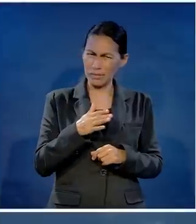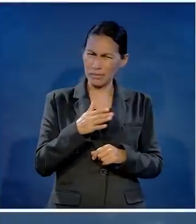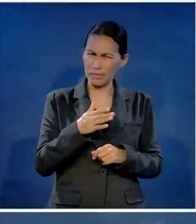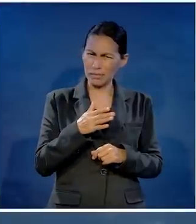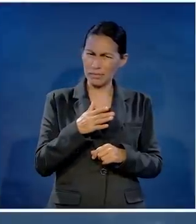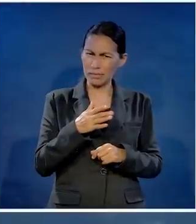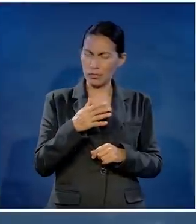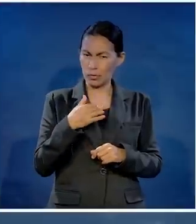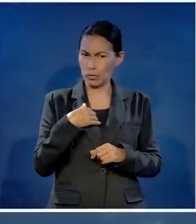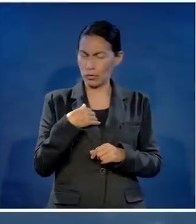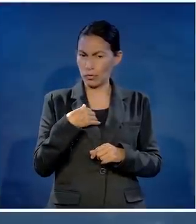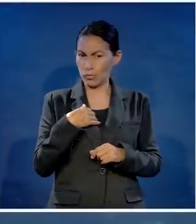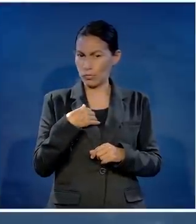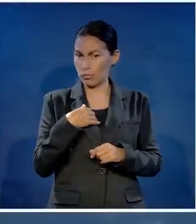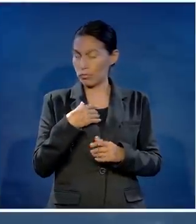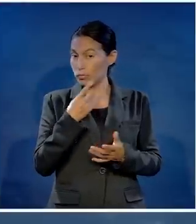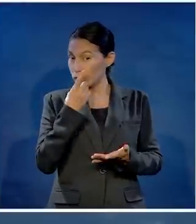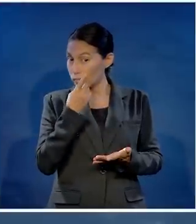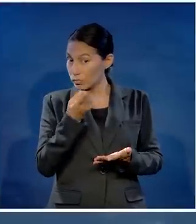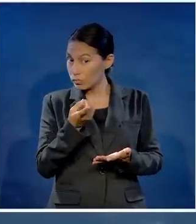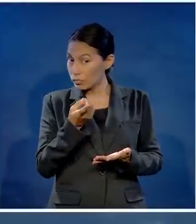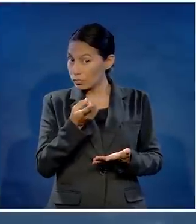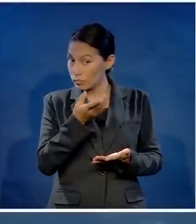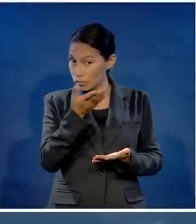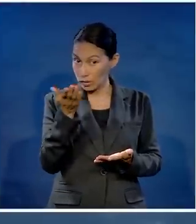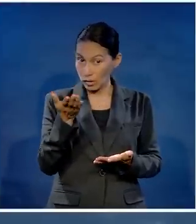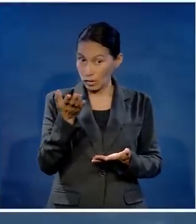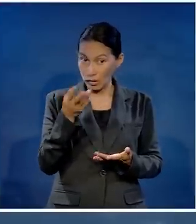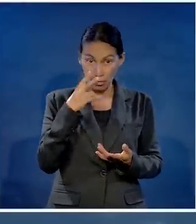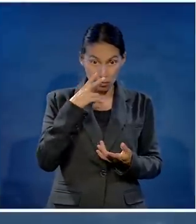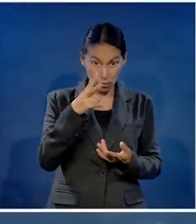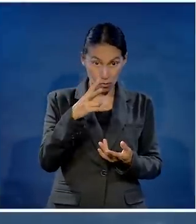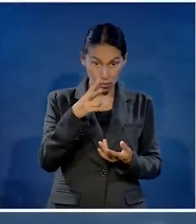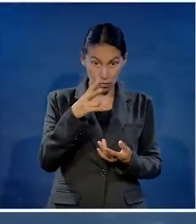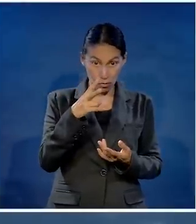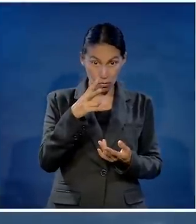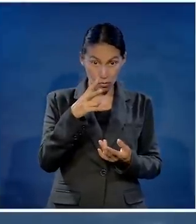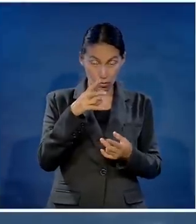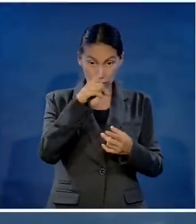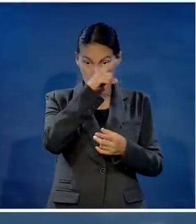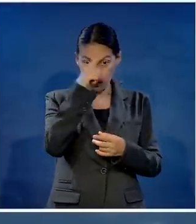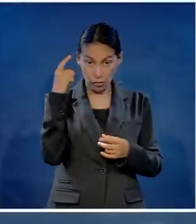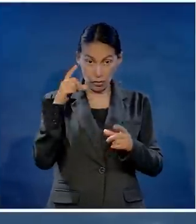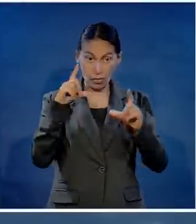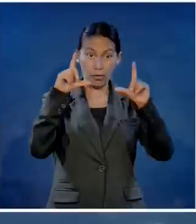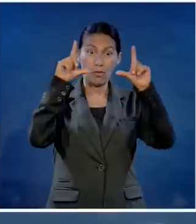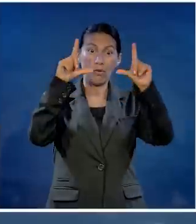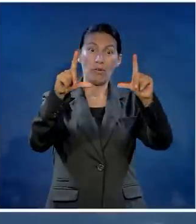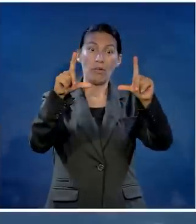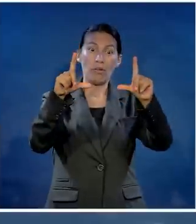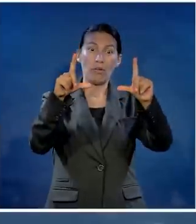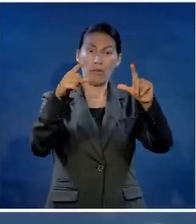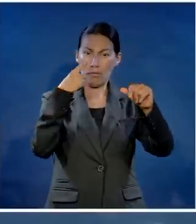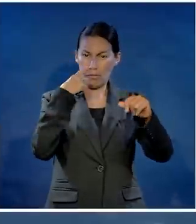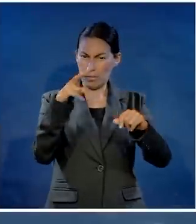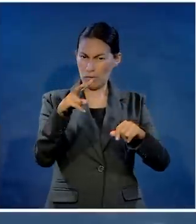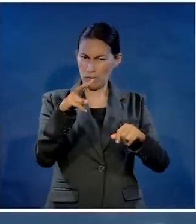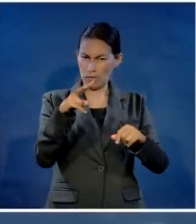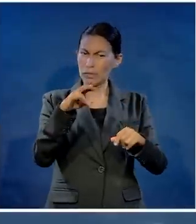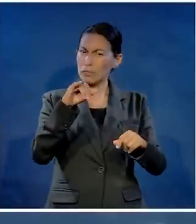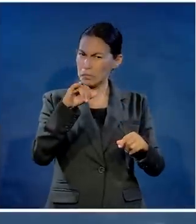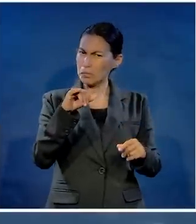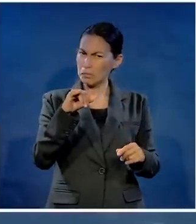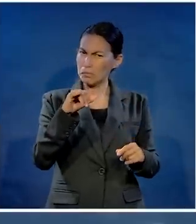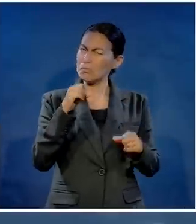Yo estoy convencido, es más, podría apostar, pero no apuesto, que usted llegó a ver esa foto en sus redes